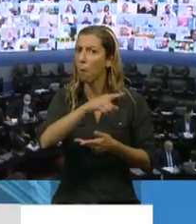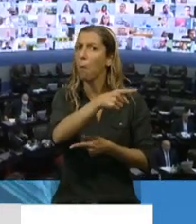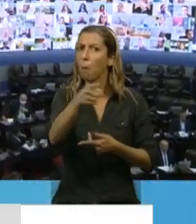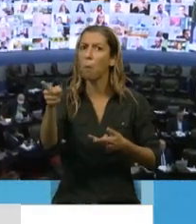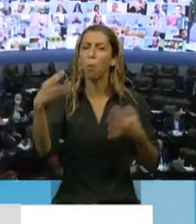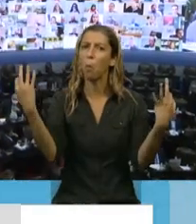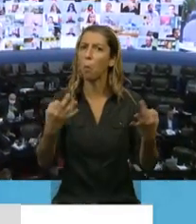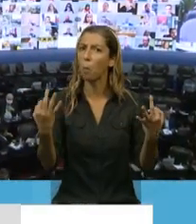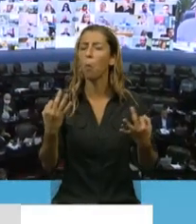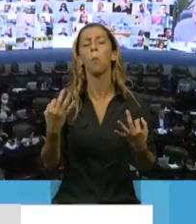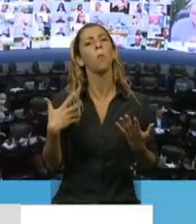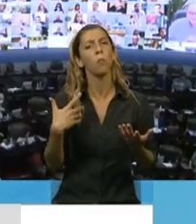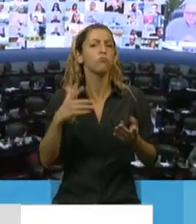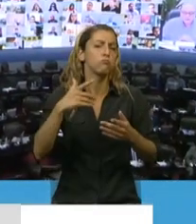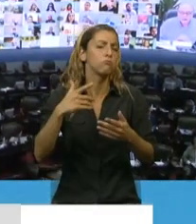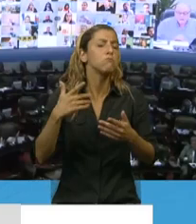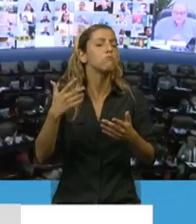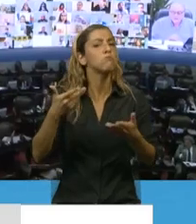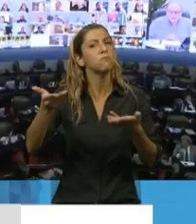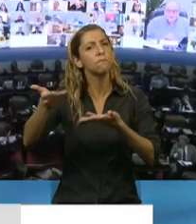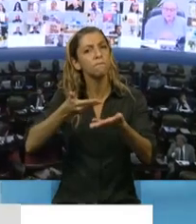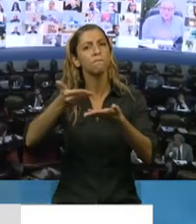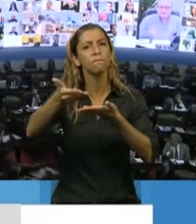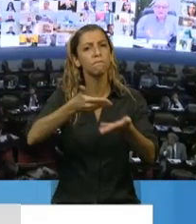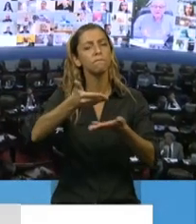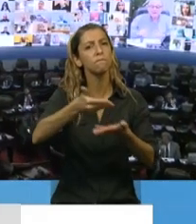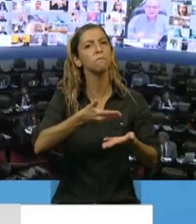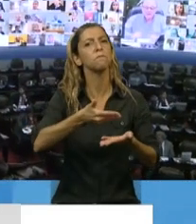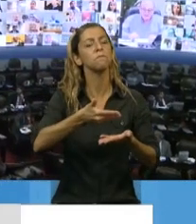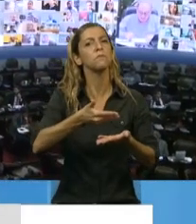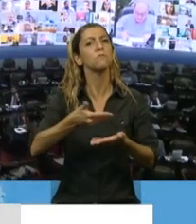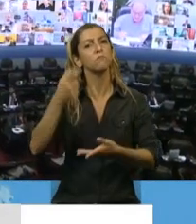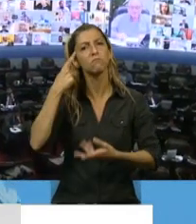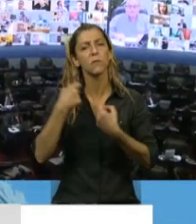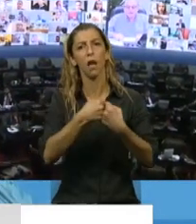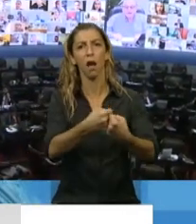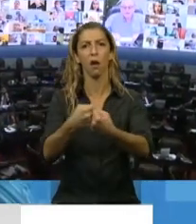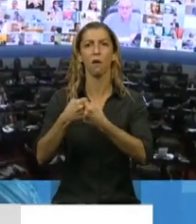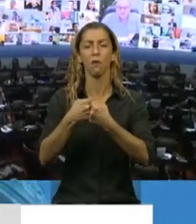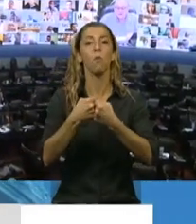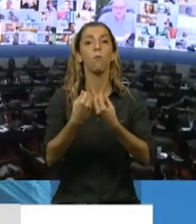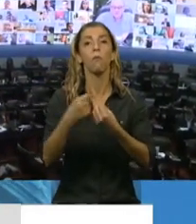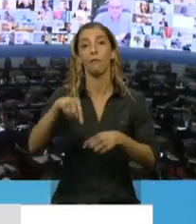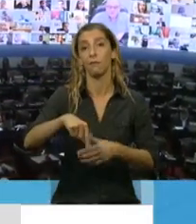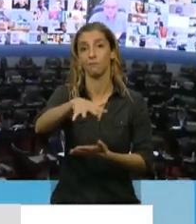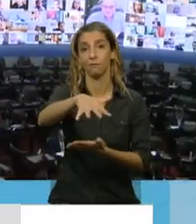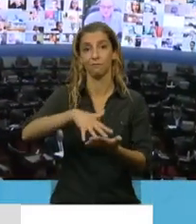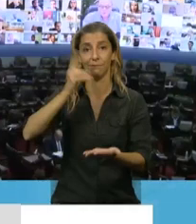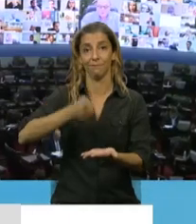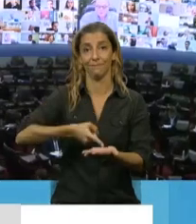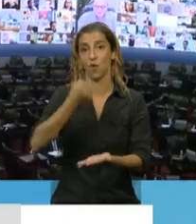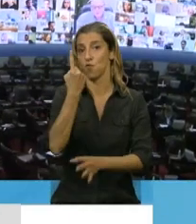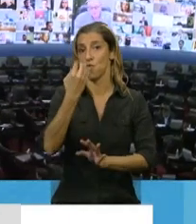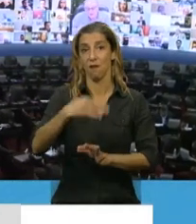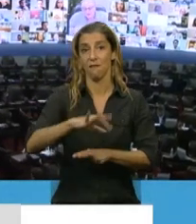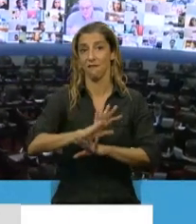llegando a un acuerdo de tener la posibilidad de elaborar un dictamen común que nos representara